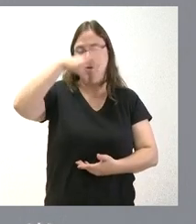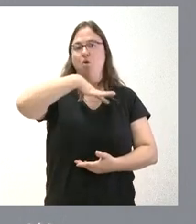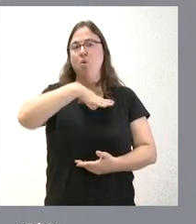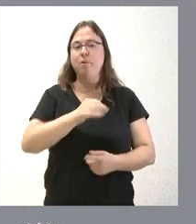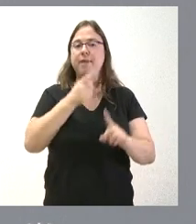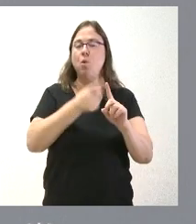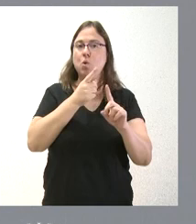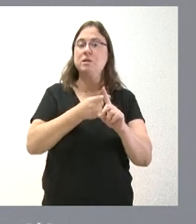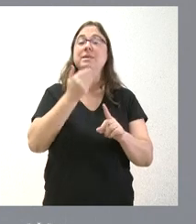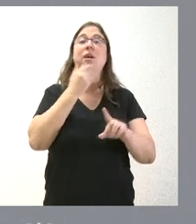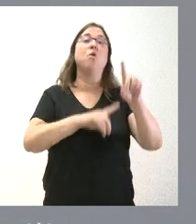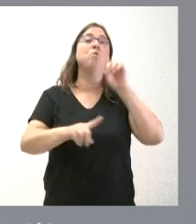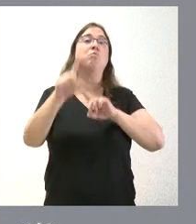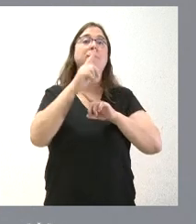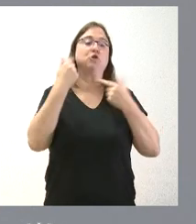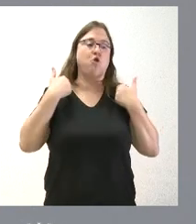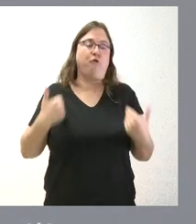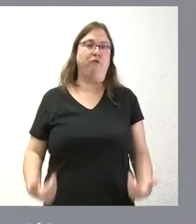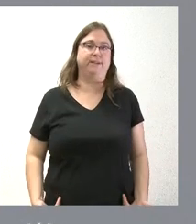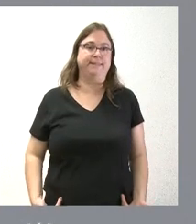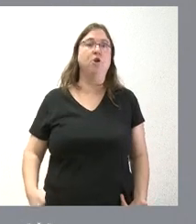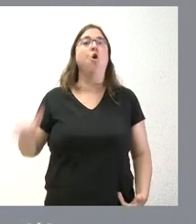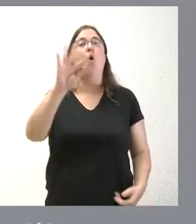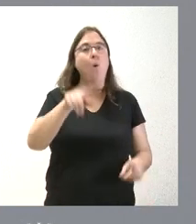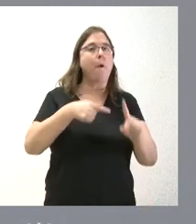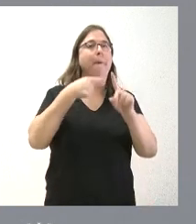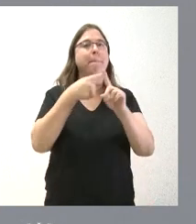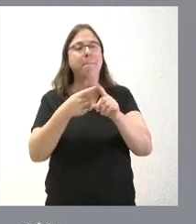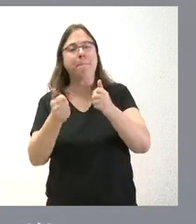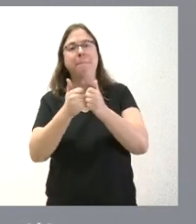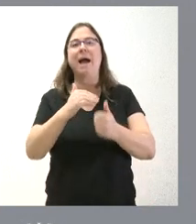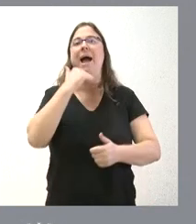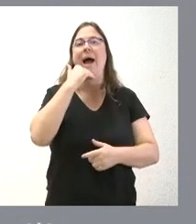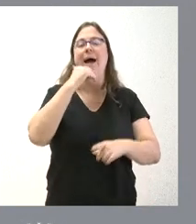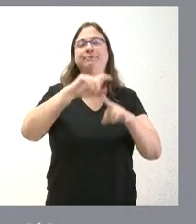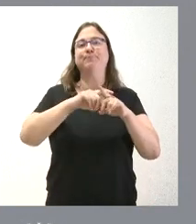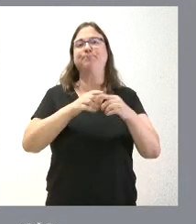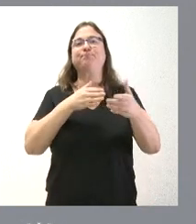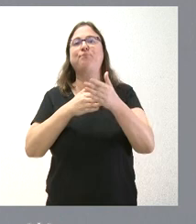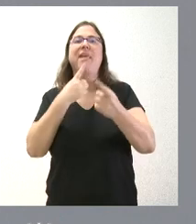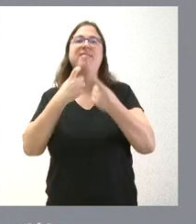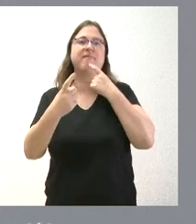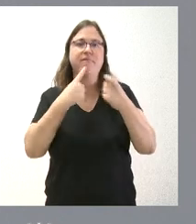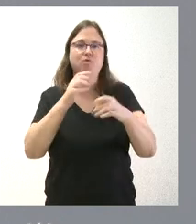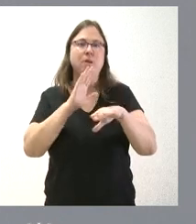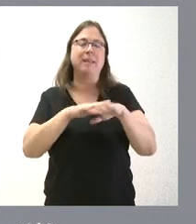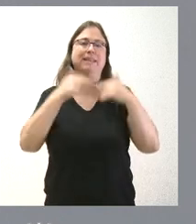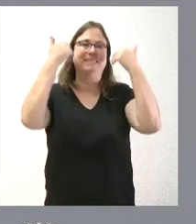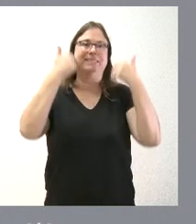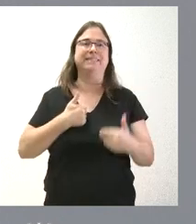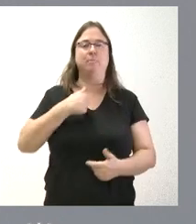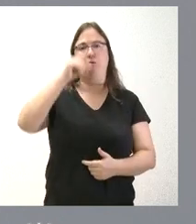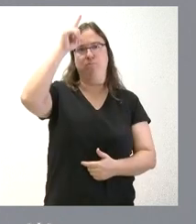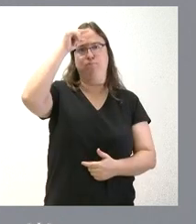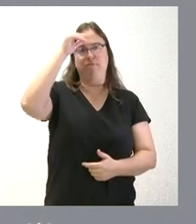si el problema es exclusivamente de movilidad o va asociado a algún tipo de dificultad en el apartado cognitivo